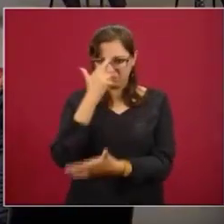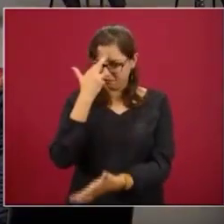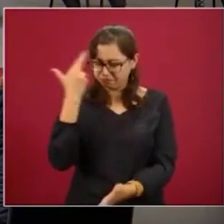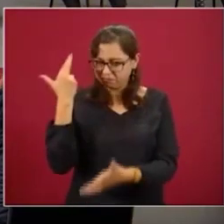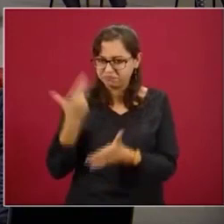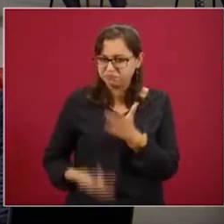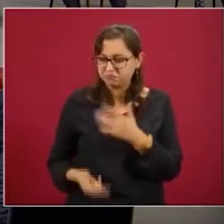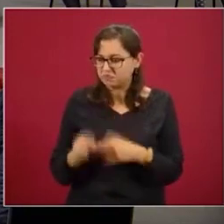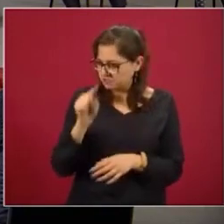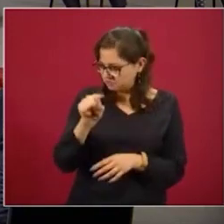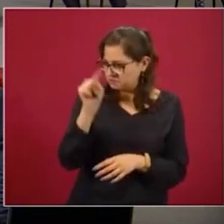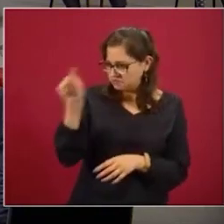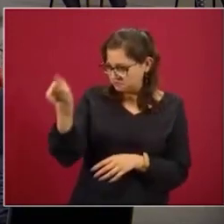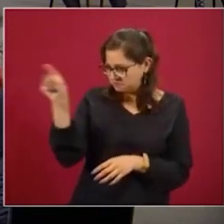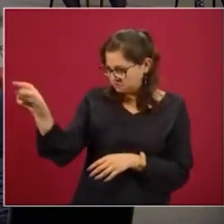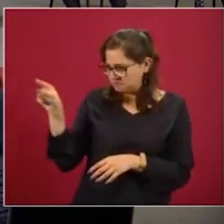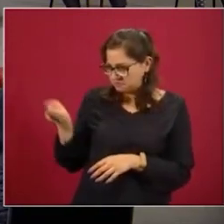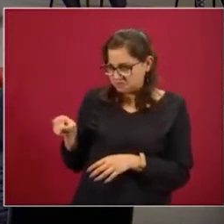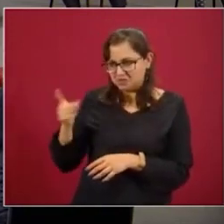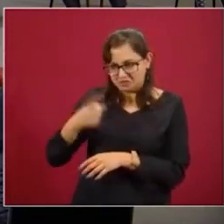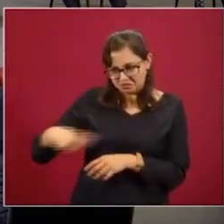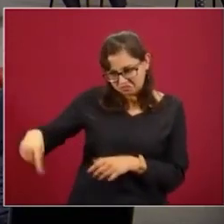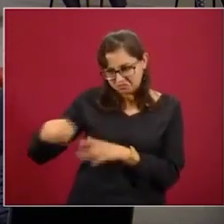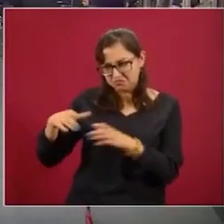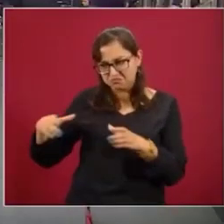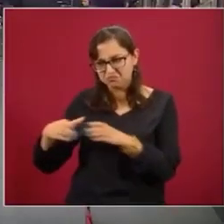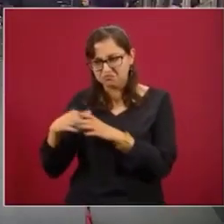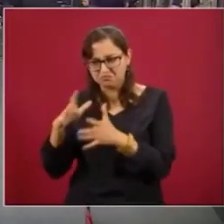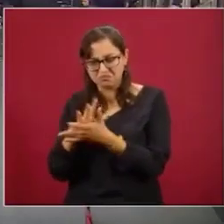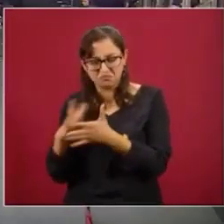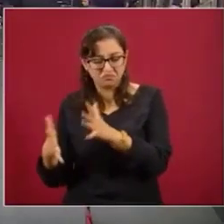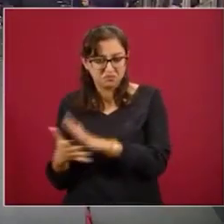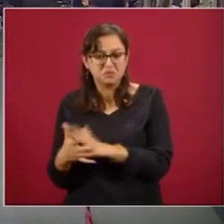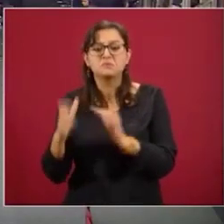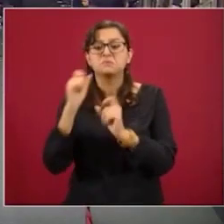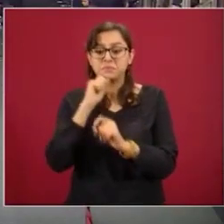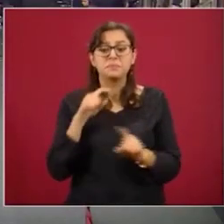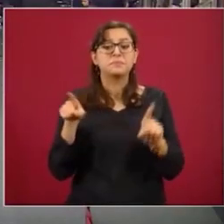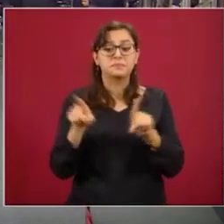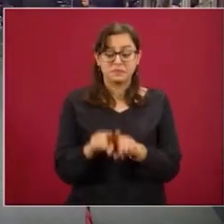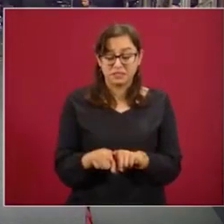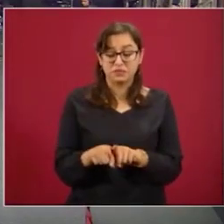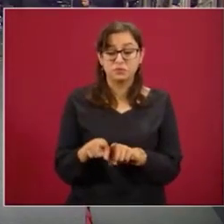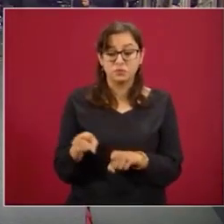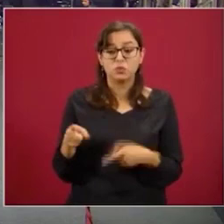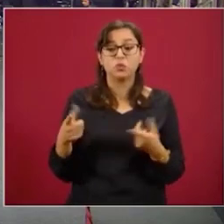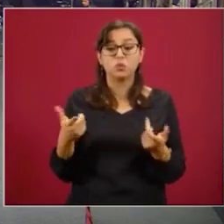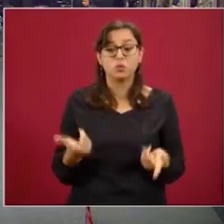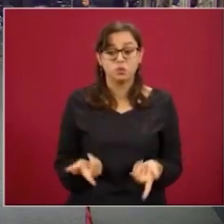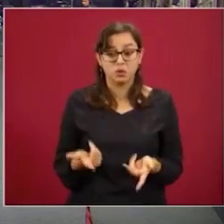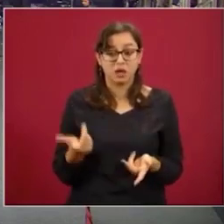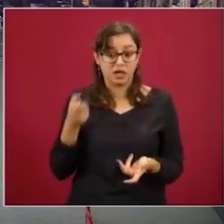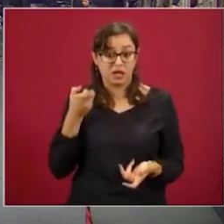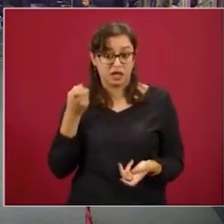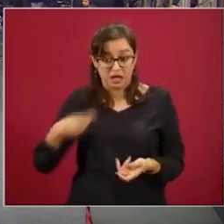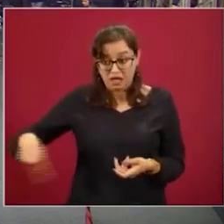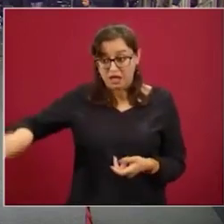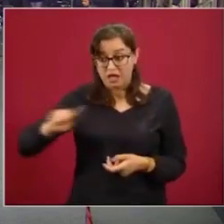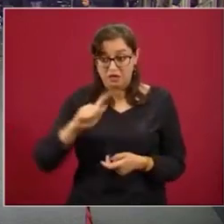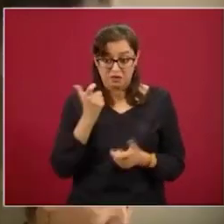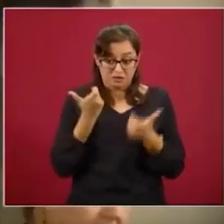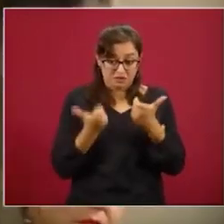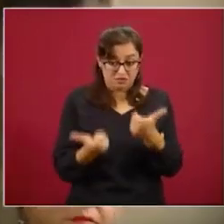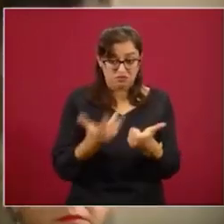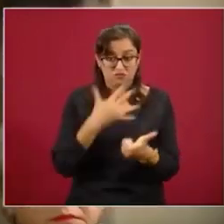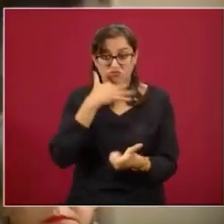Yamil Dib y Hindi y sus secuaces. Incluso sabían de que estaban intentando lavar dinero, eso se dice,